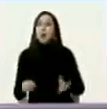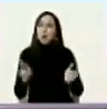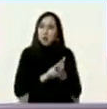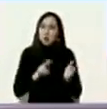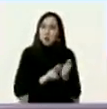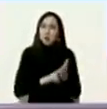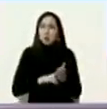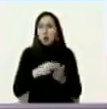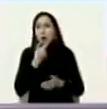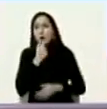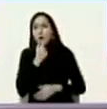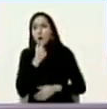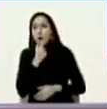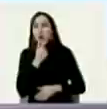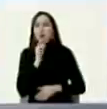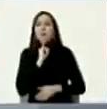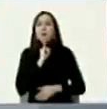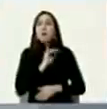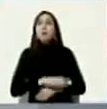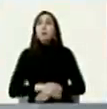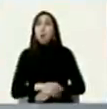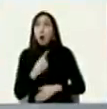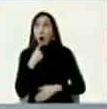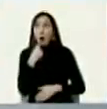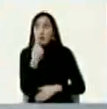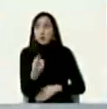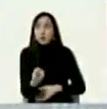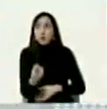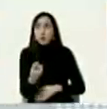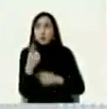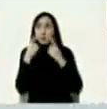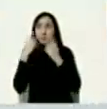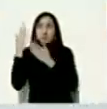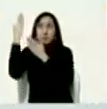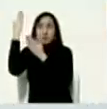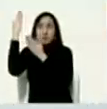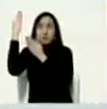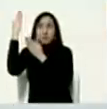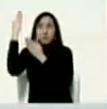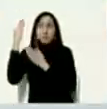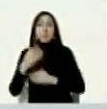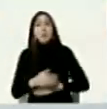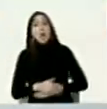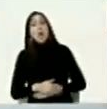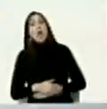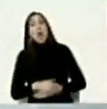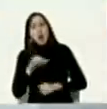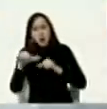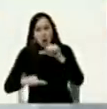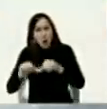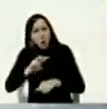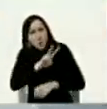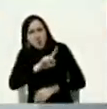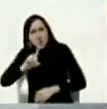inglés y yo le decía esto yo le decía el siglo XXI